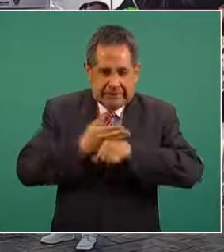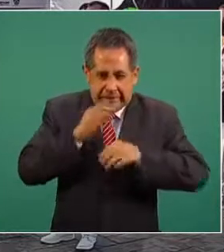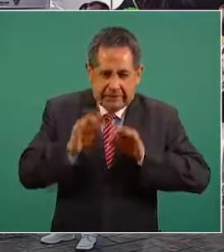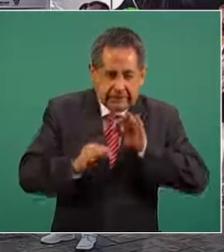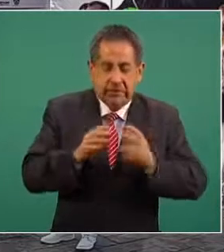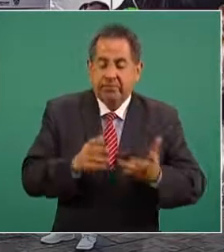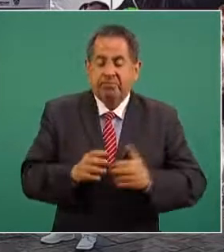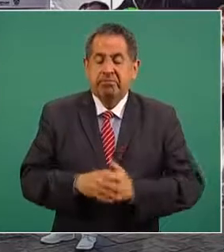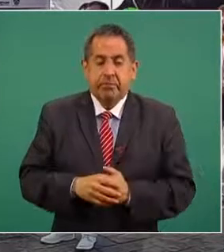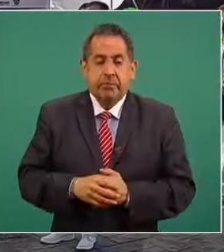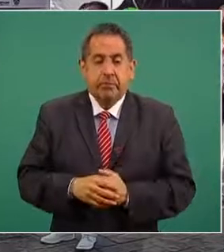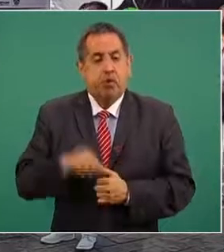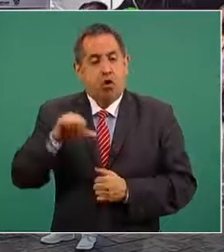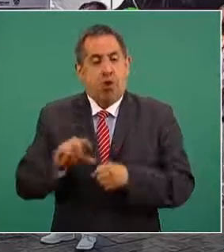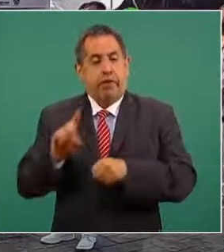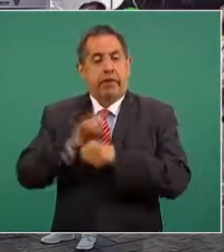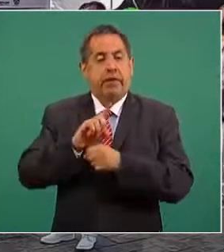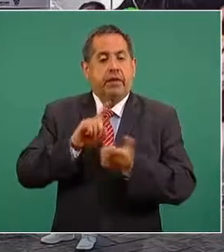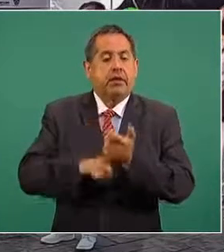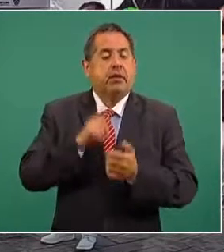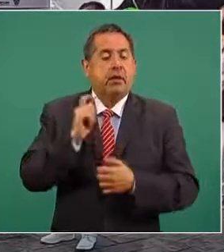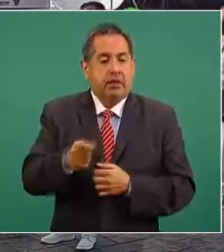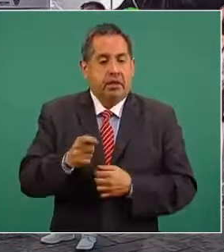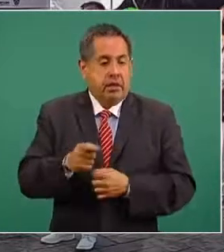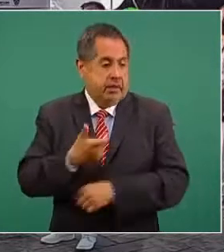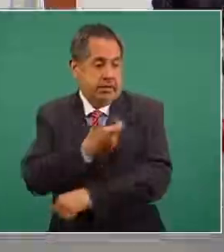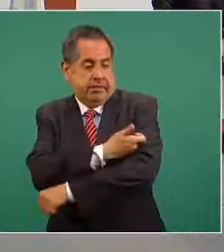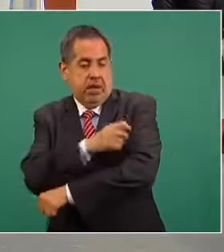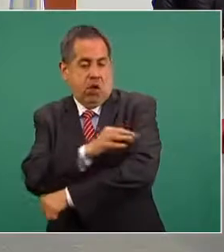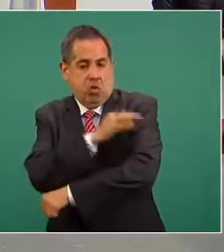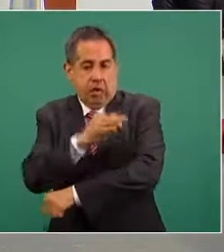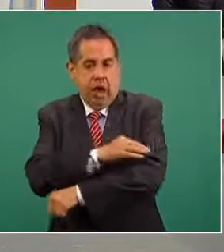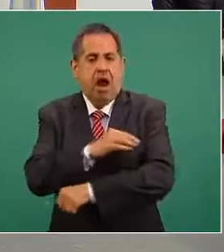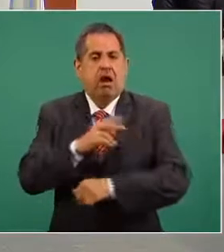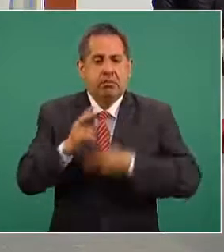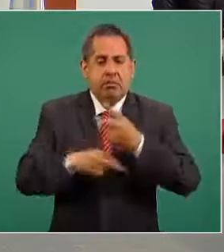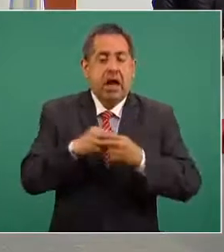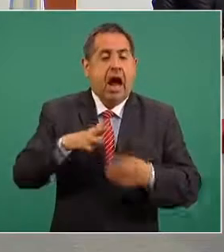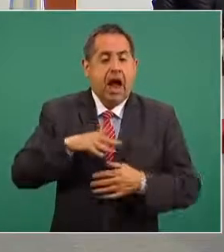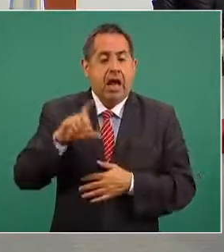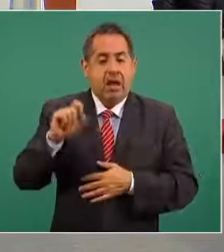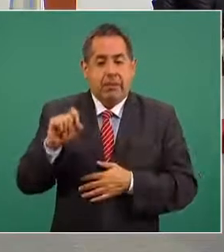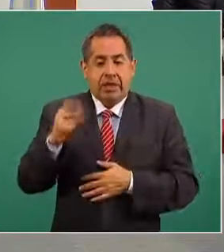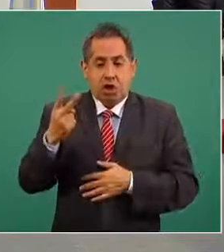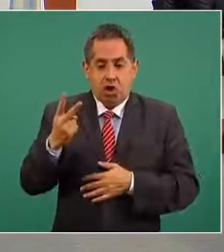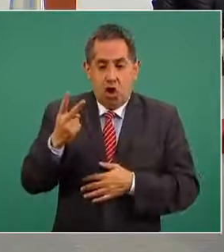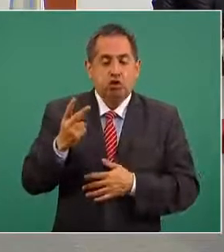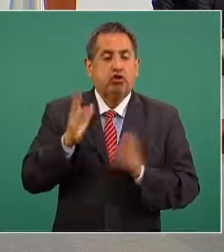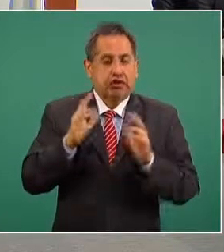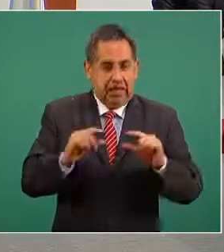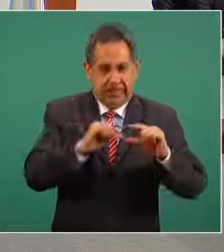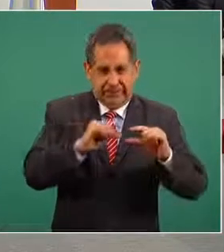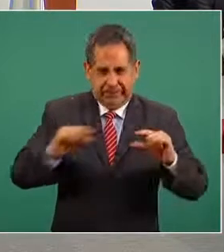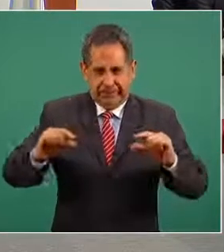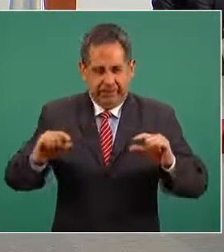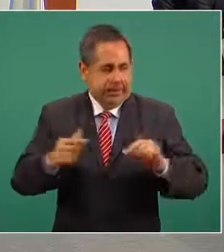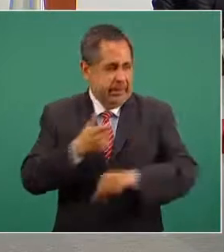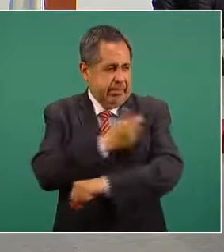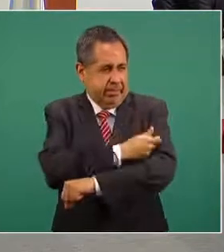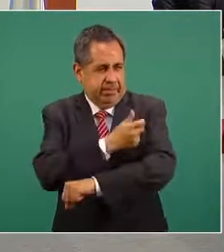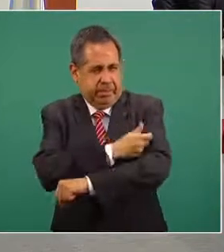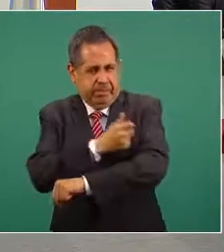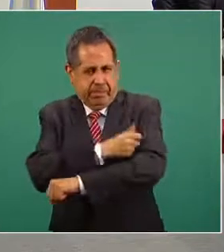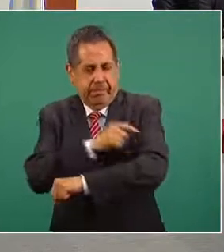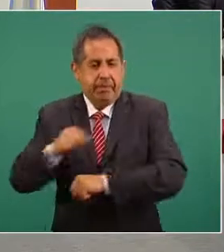grave epidemia el día de hoy estamos aplicando la vacuna llevamos 22 dosis en nuestros dos módulos instalados a la